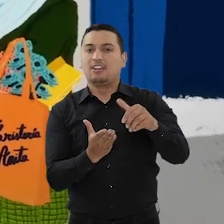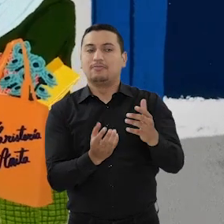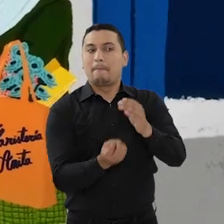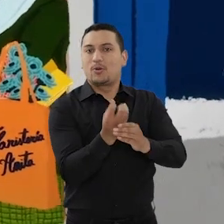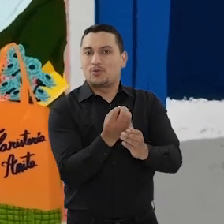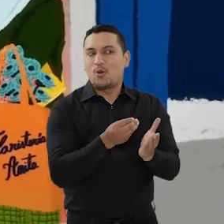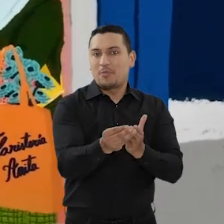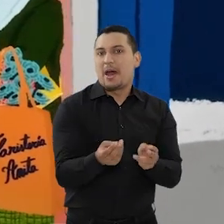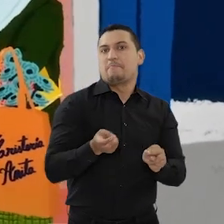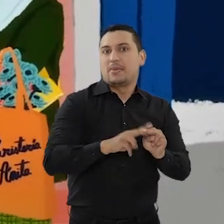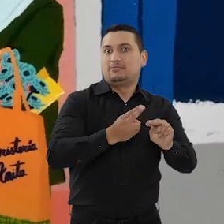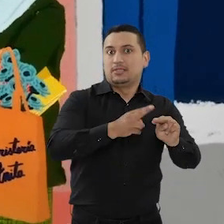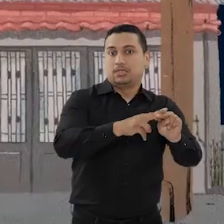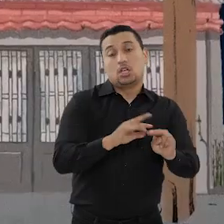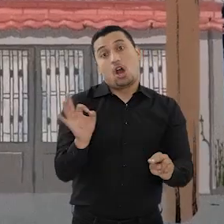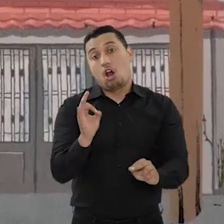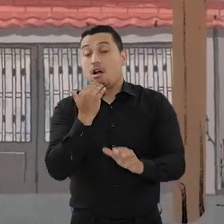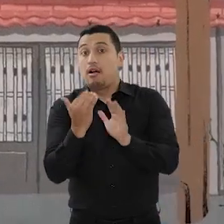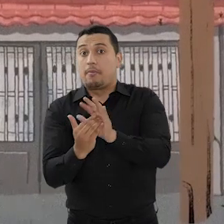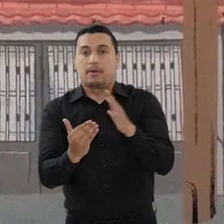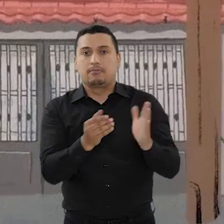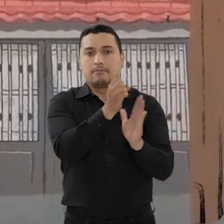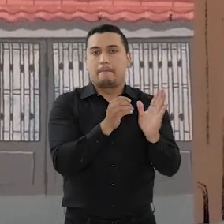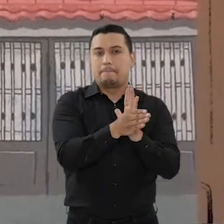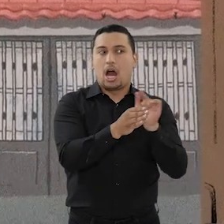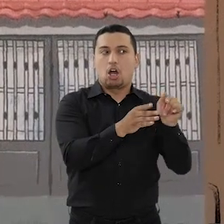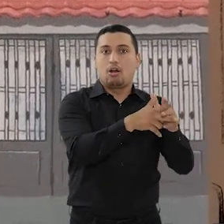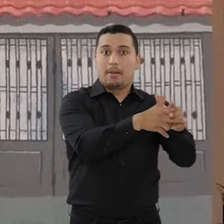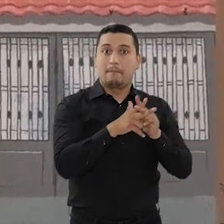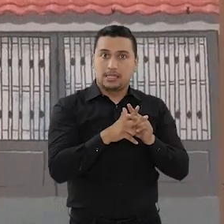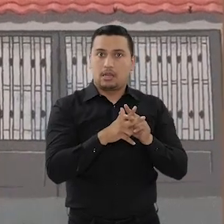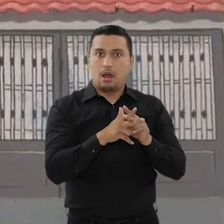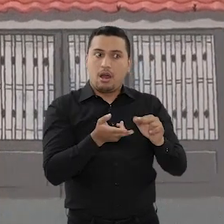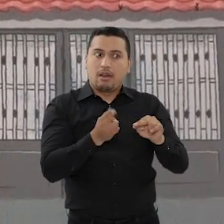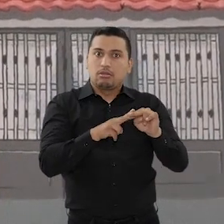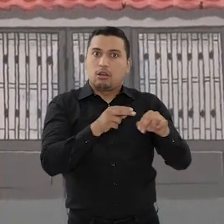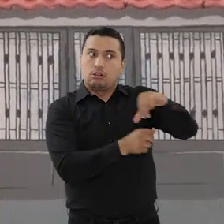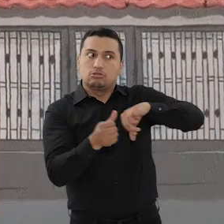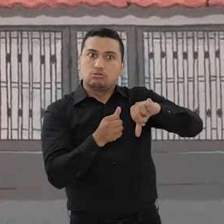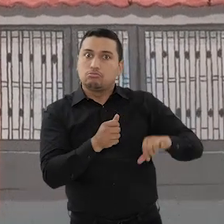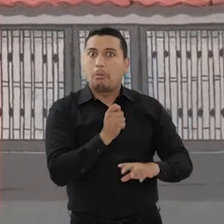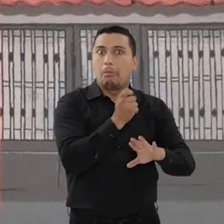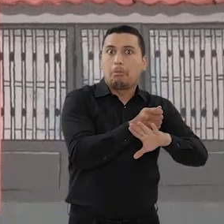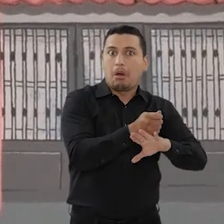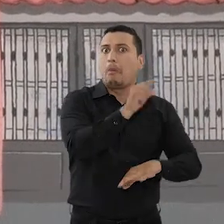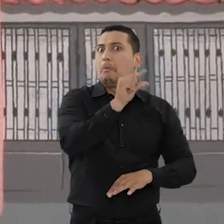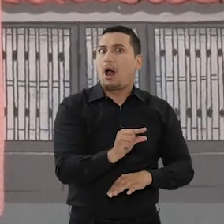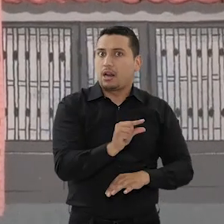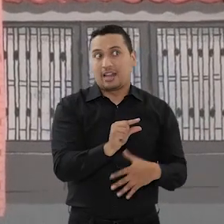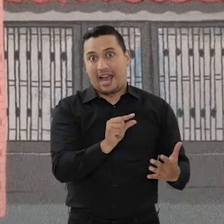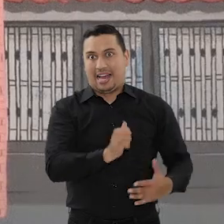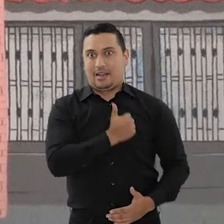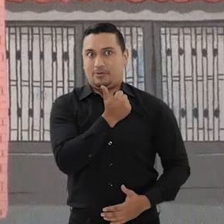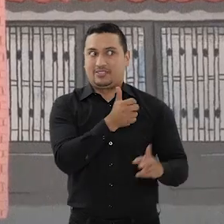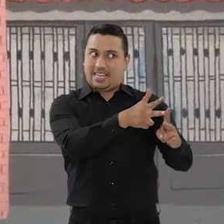más productos. También puede suceder que los bancos estén ofreciendo créditos muy económicos y muchos decidamos aprovechar para